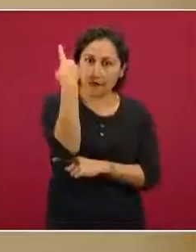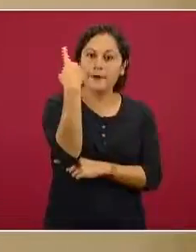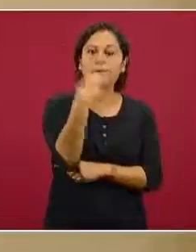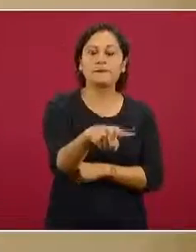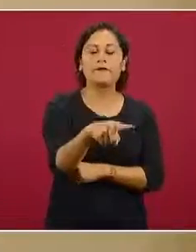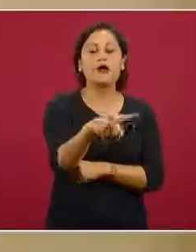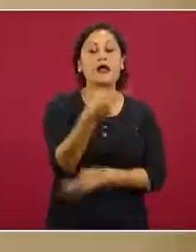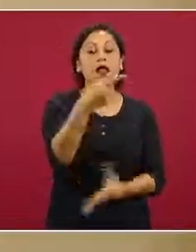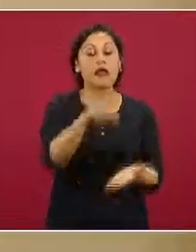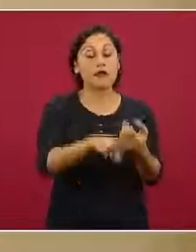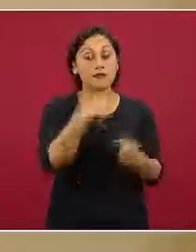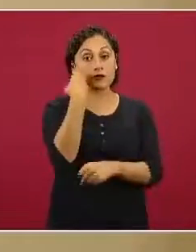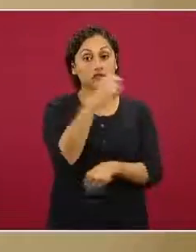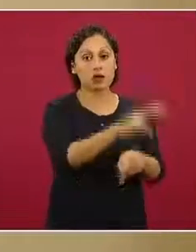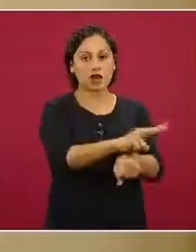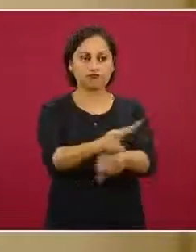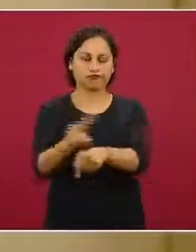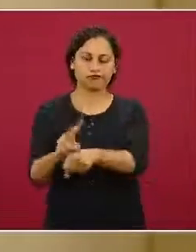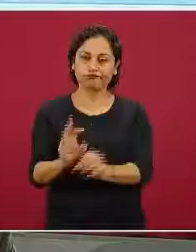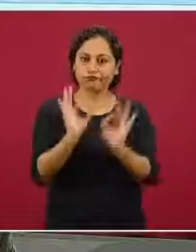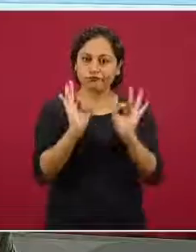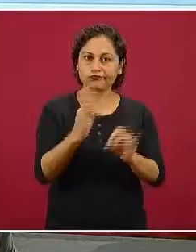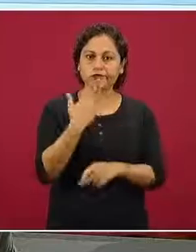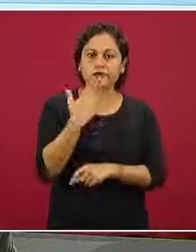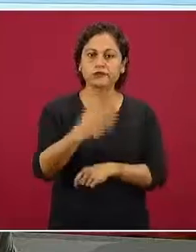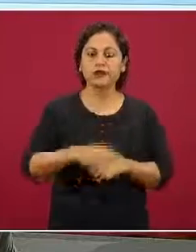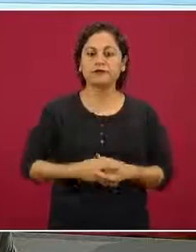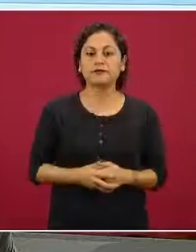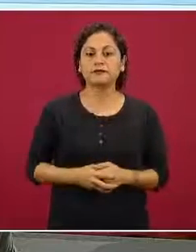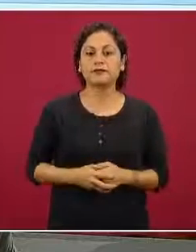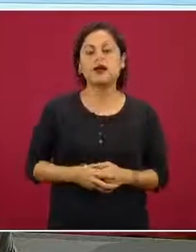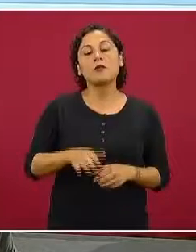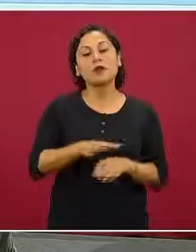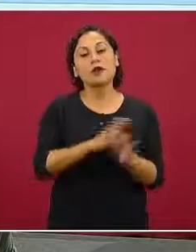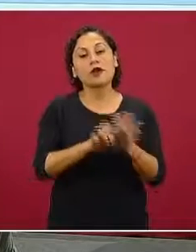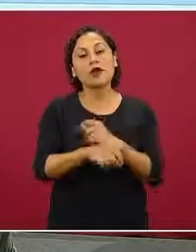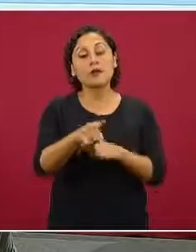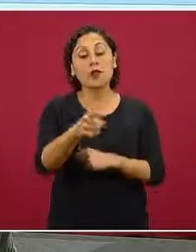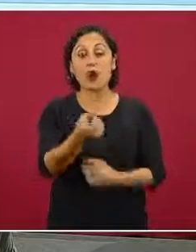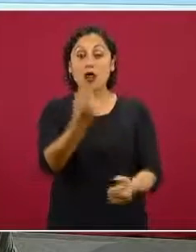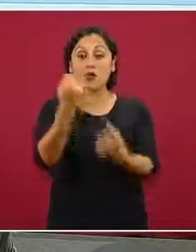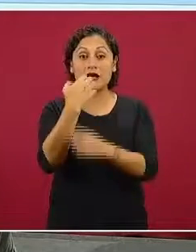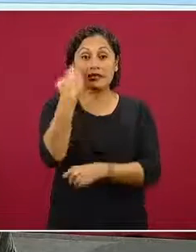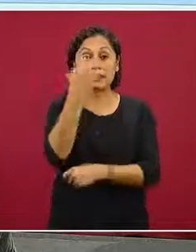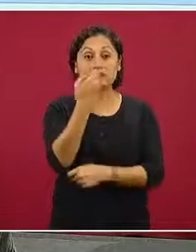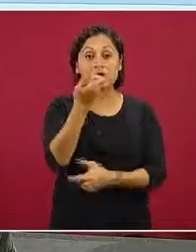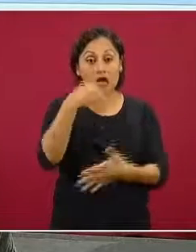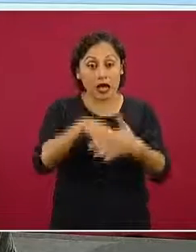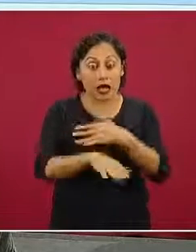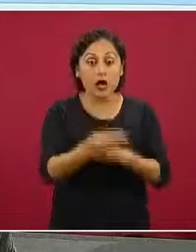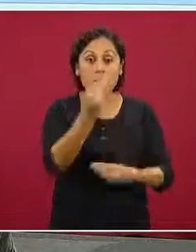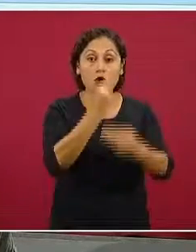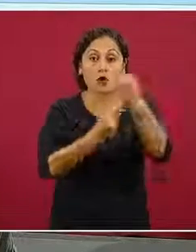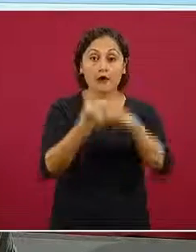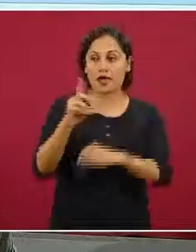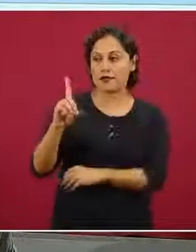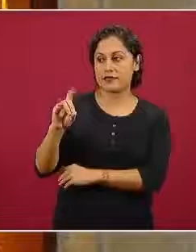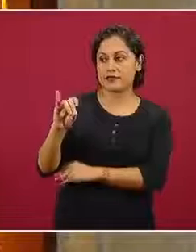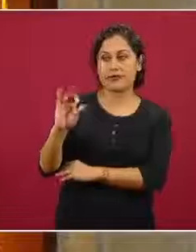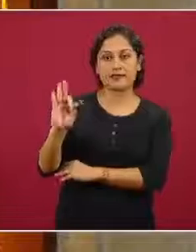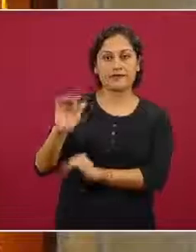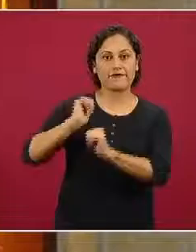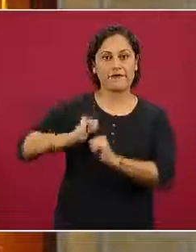para vigilar que estos lineamientos se cumplan. Los desayunos escolares, también hubo una iniciativa muy importante del DIF y que sigue